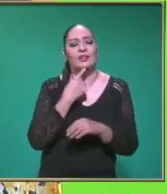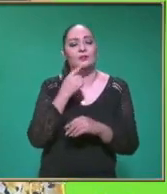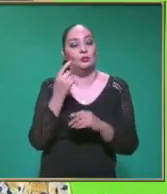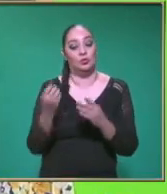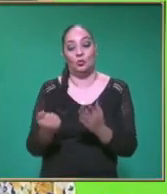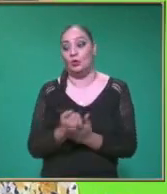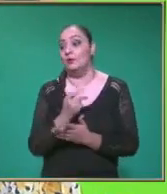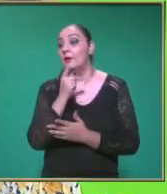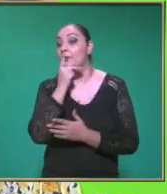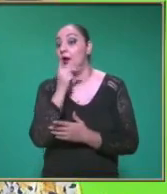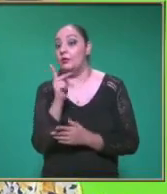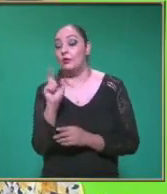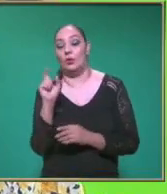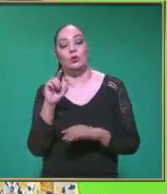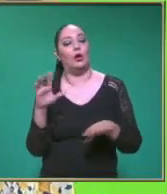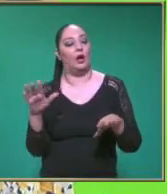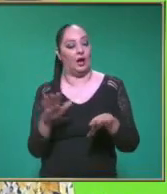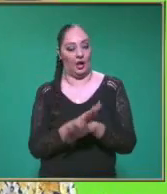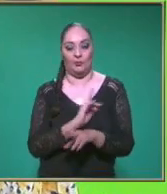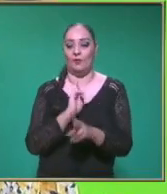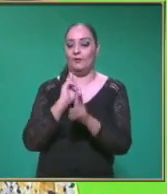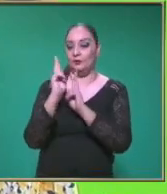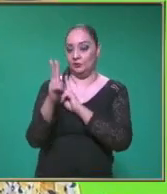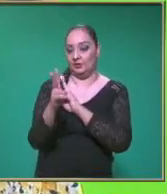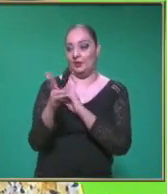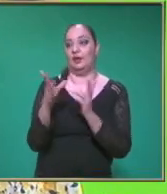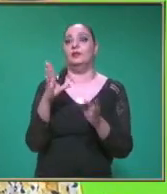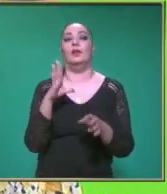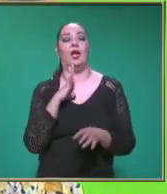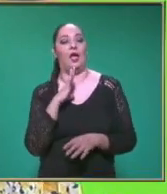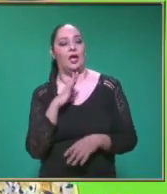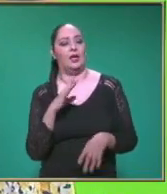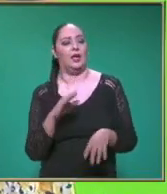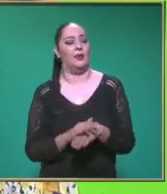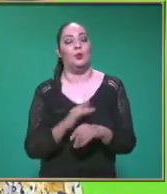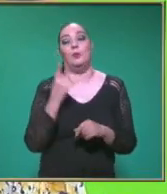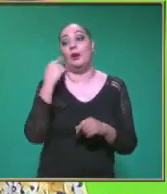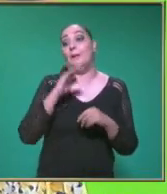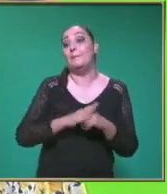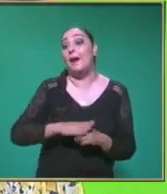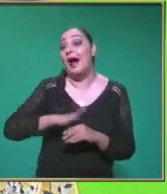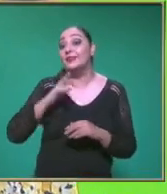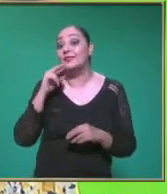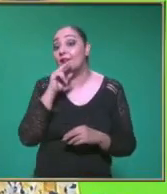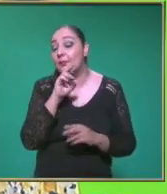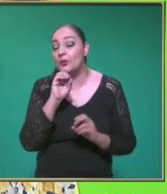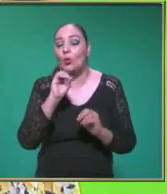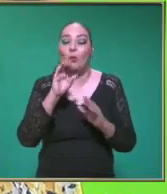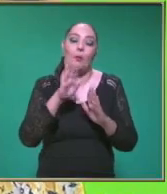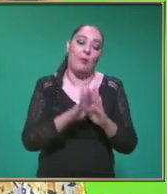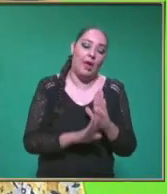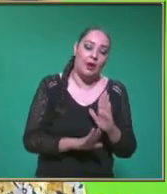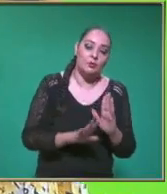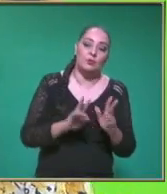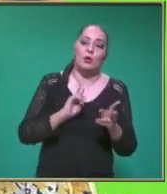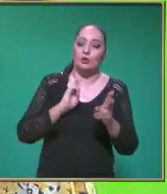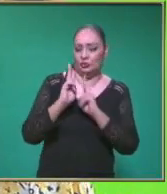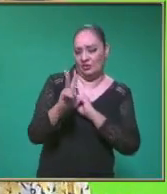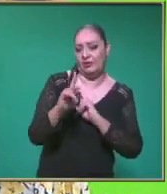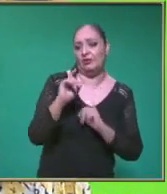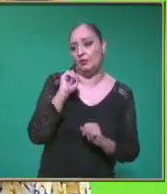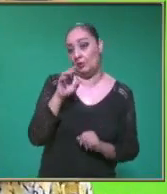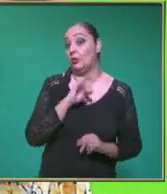Maestra Cuando varía la velocidad Cuando cambia la velocidad Ya sea para aumentar O para disminuir La velocidad Porque también Se puede